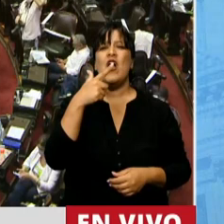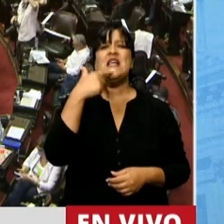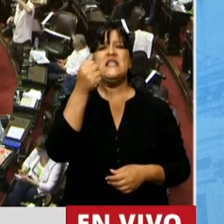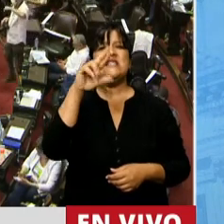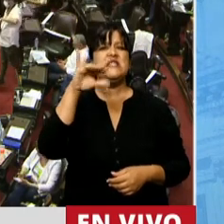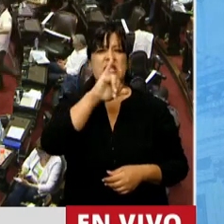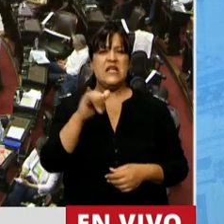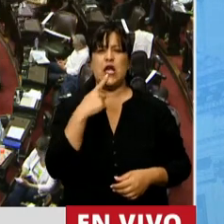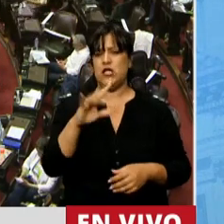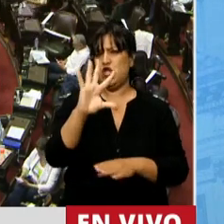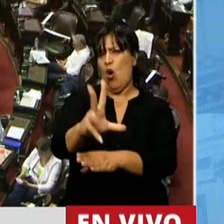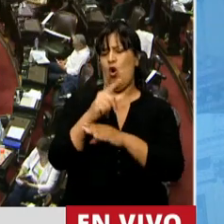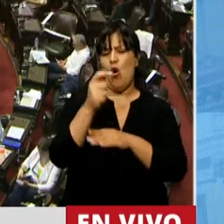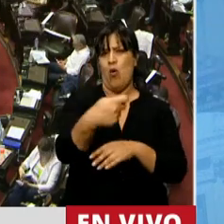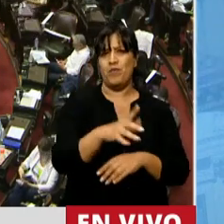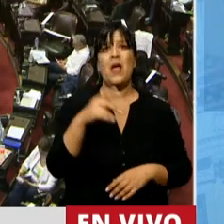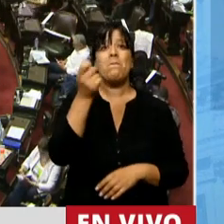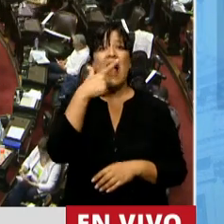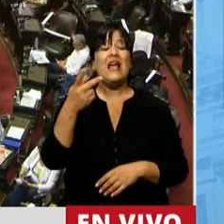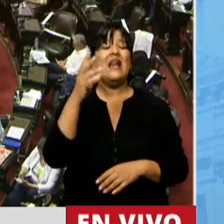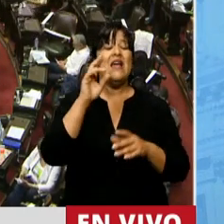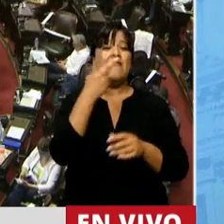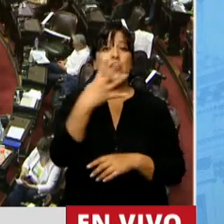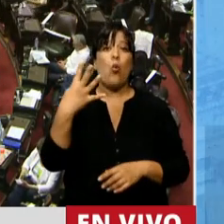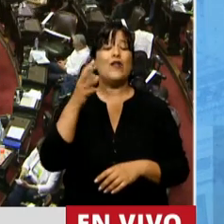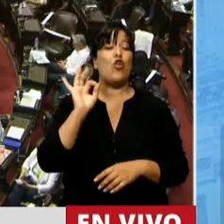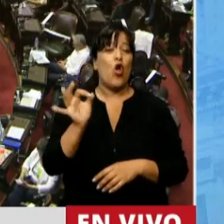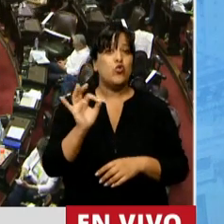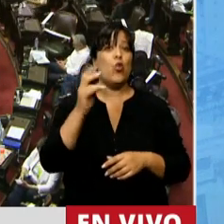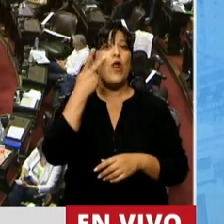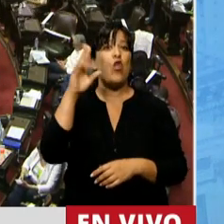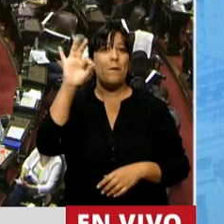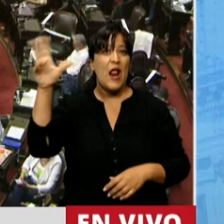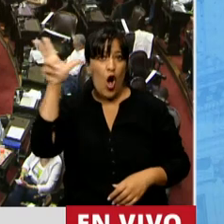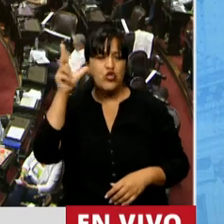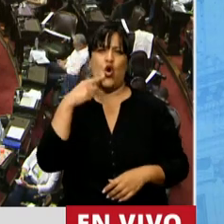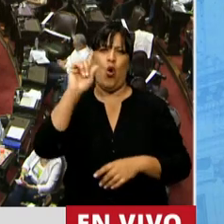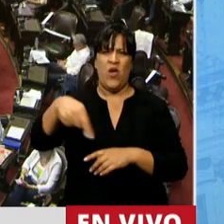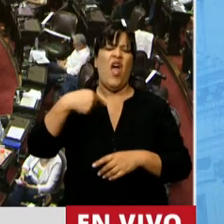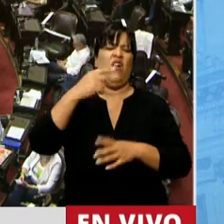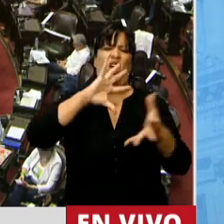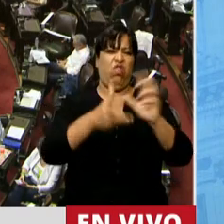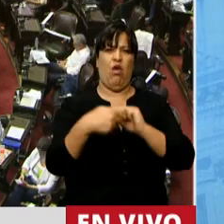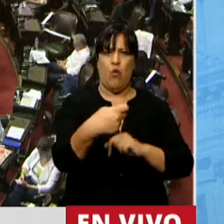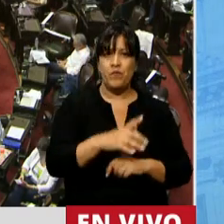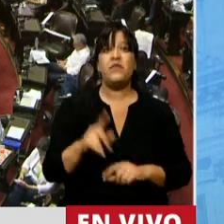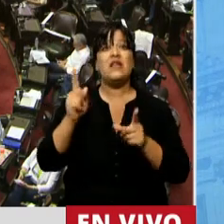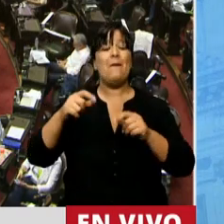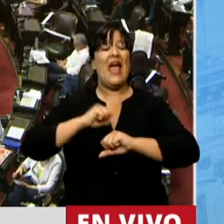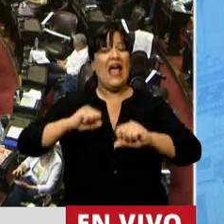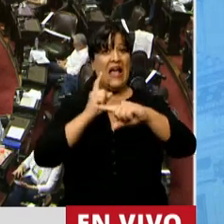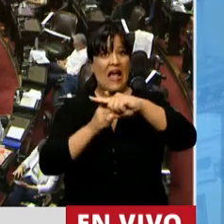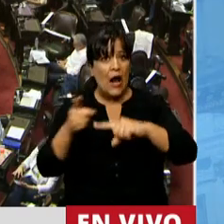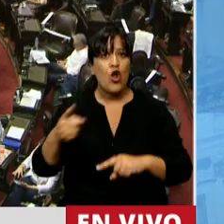caja de los jubilados. Mauricio Macri, 24 de octubre del 2008, es un error criminal que va a generar un daño sin precedentes. Elisa Carrió, también 24 de octubre del